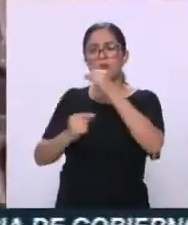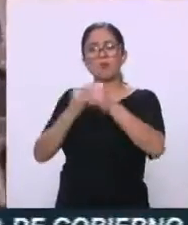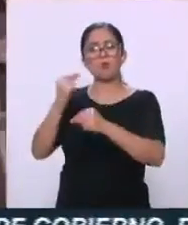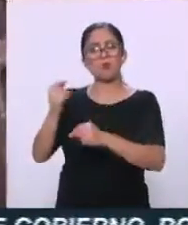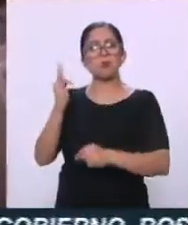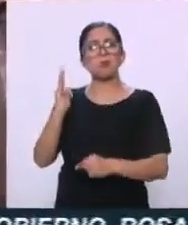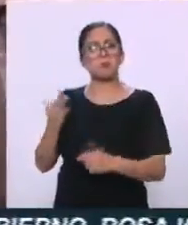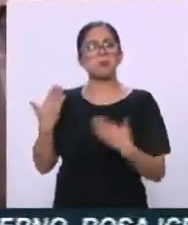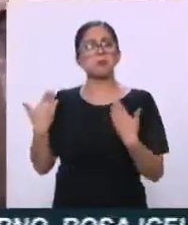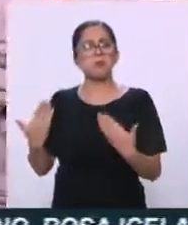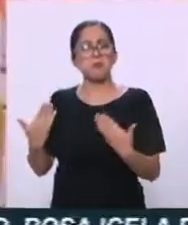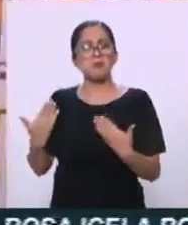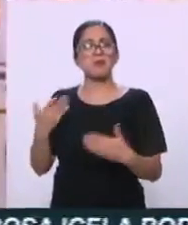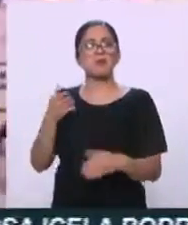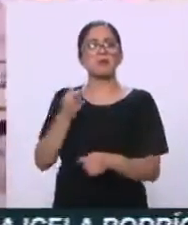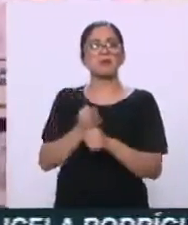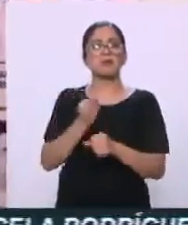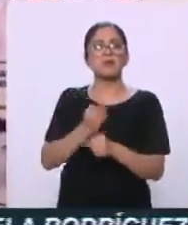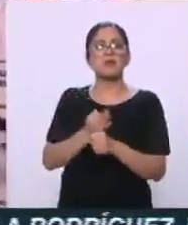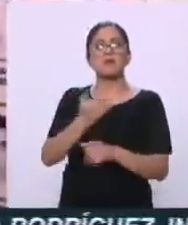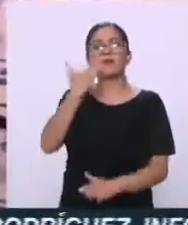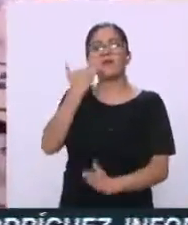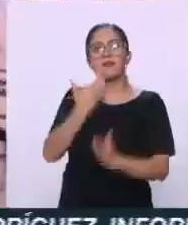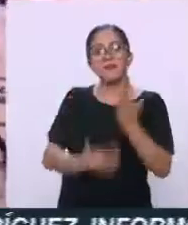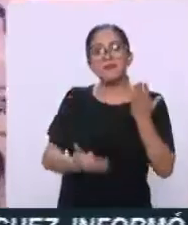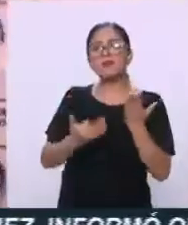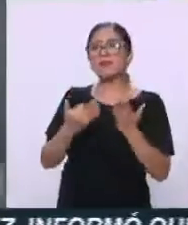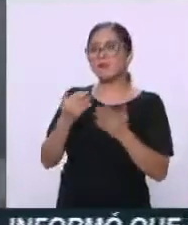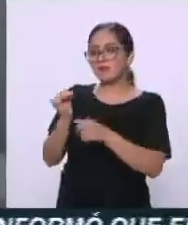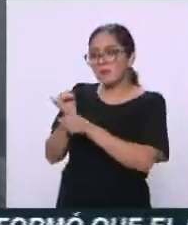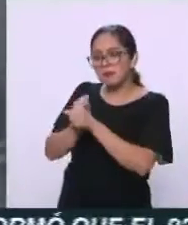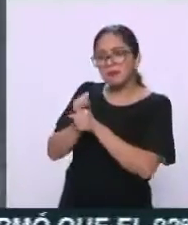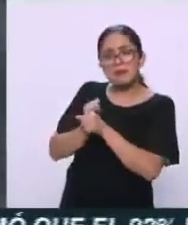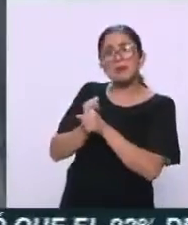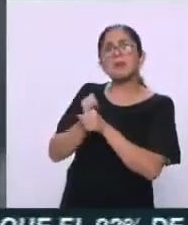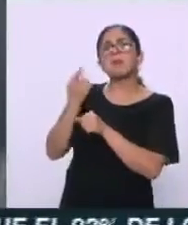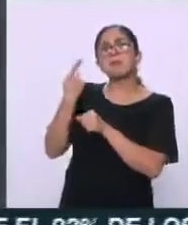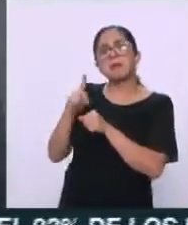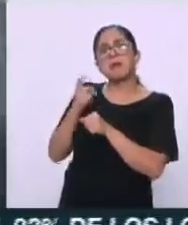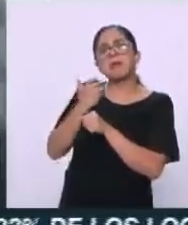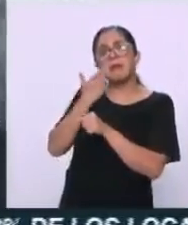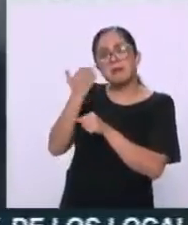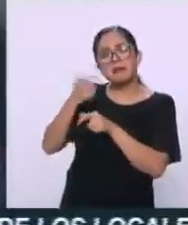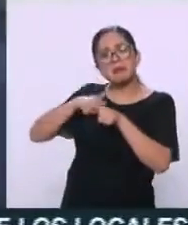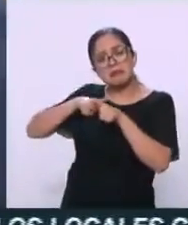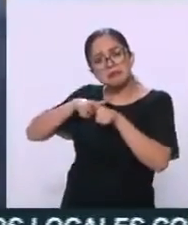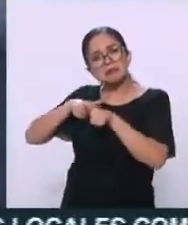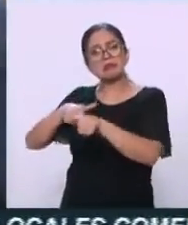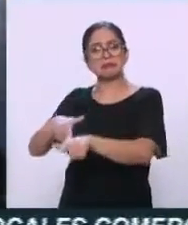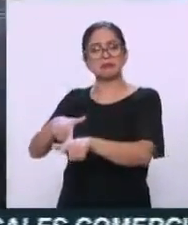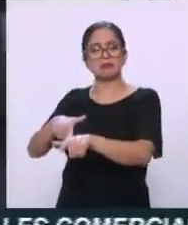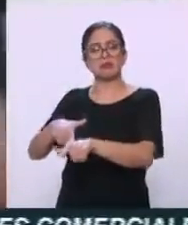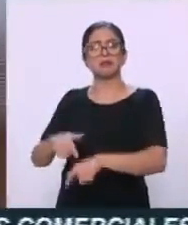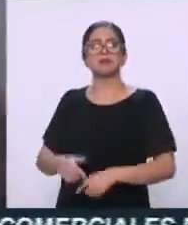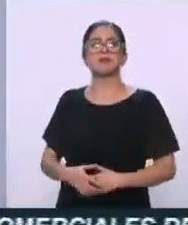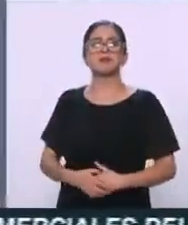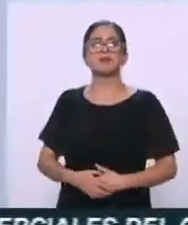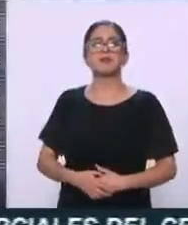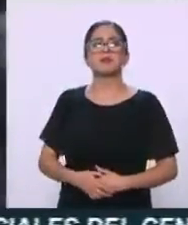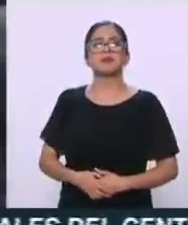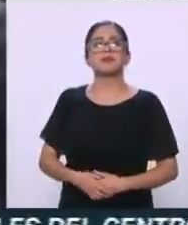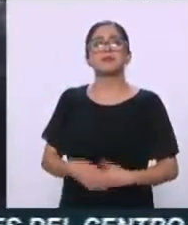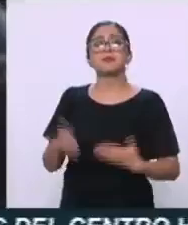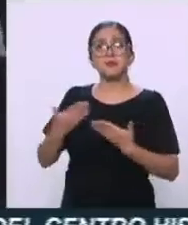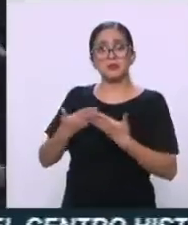y estamos satisfechos con estos primeros resultados, además del hallazgo del paradero de Cristiano